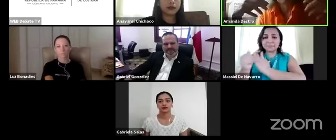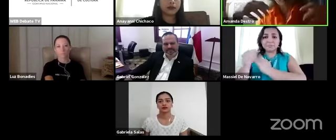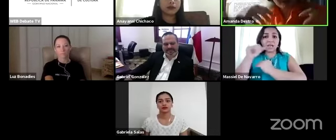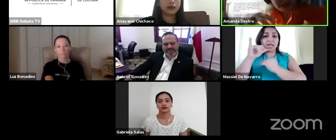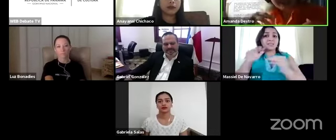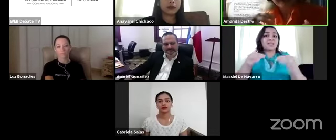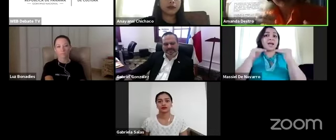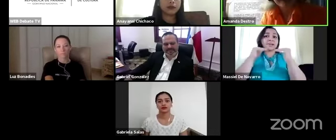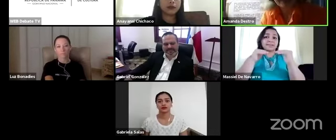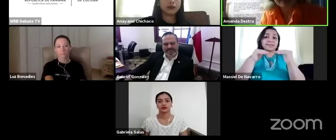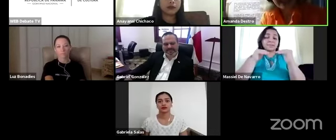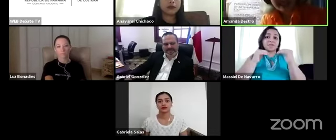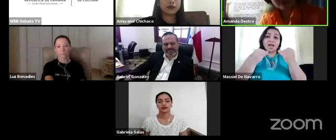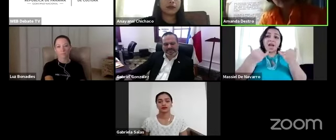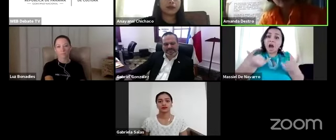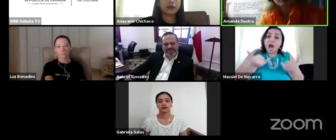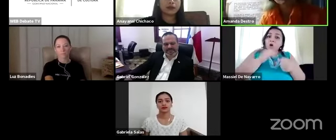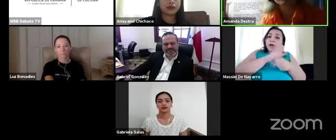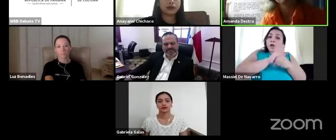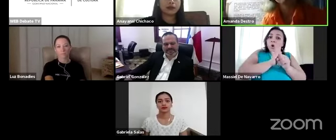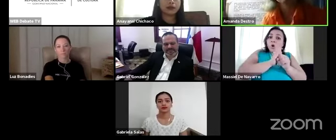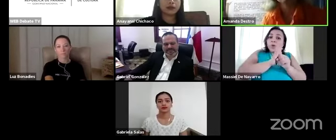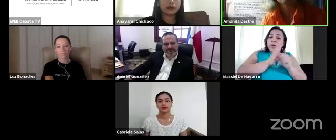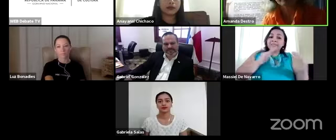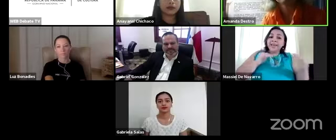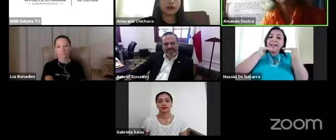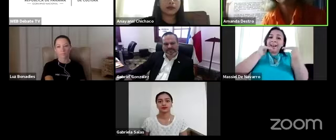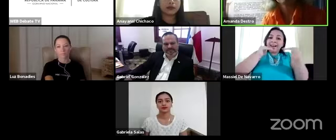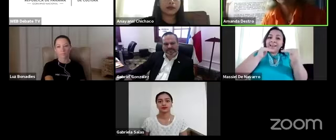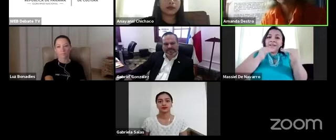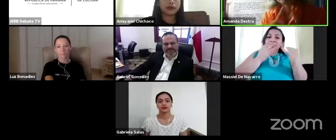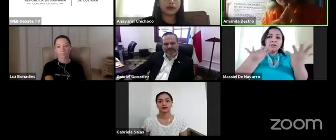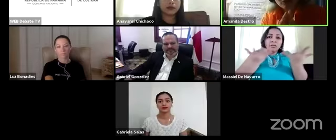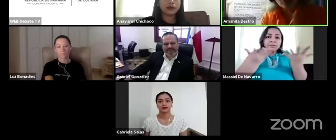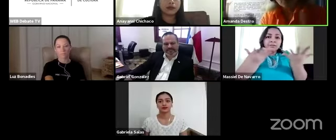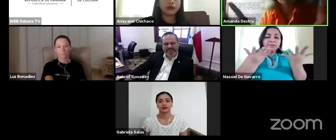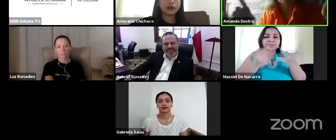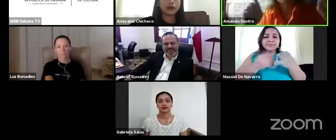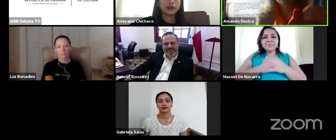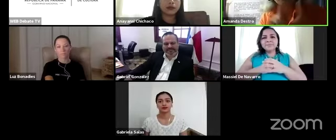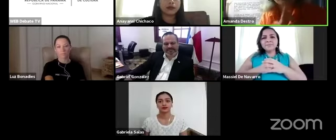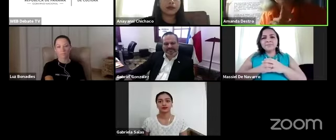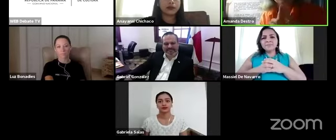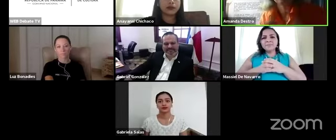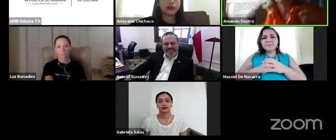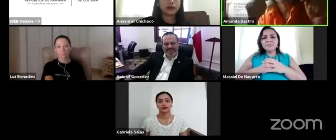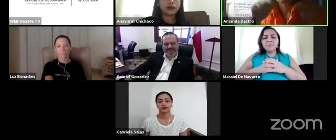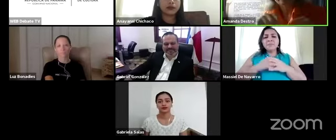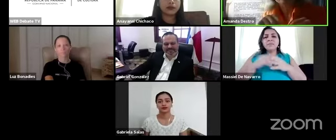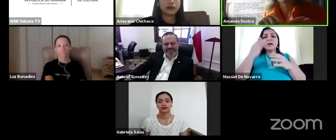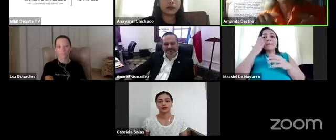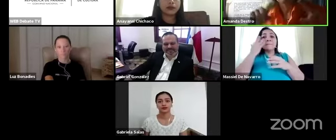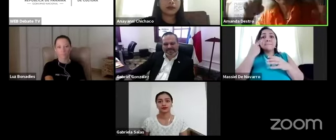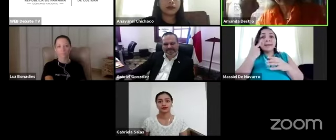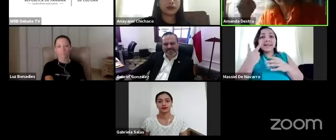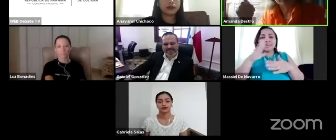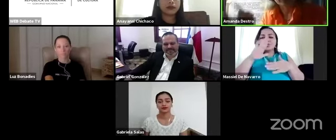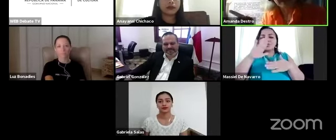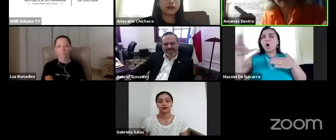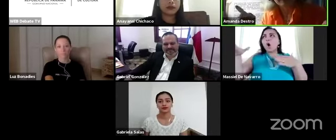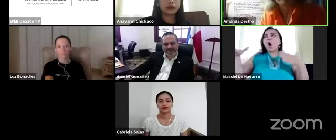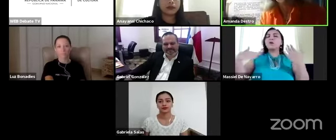el COVID el reto de los museos es todo el público nacional e